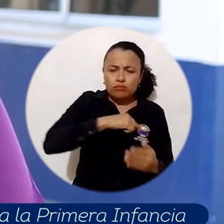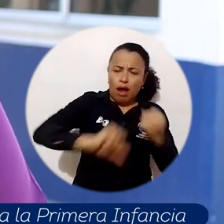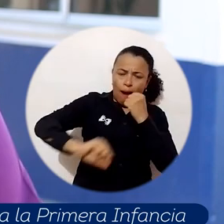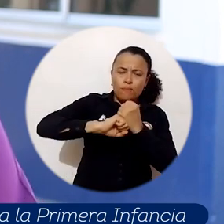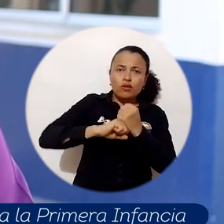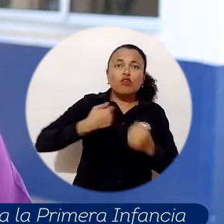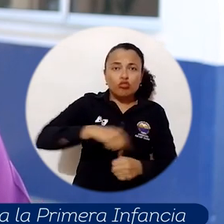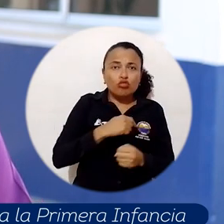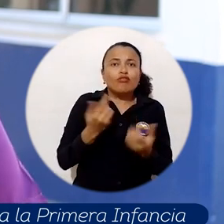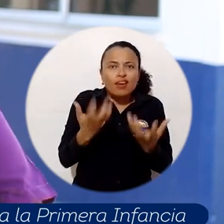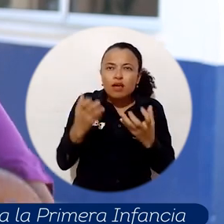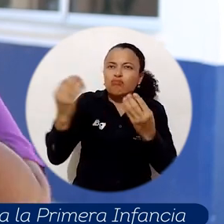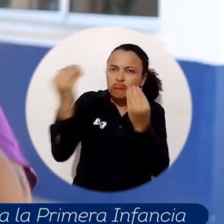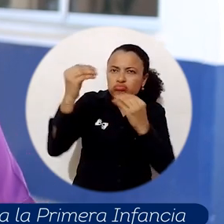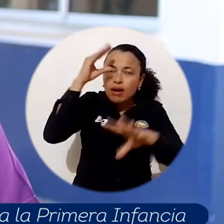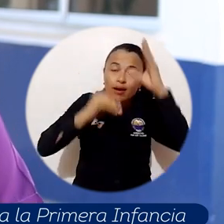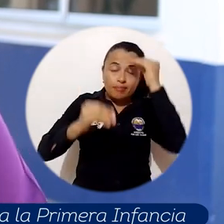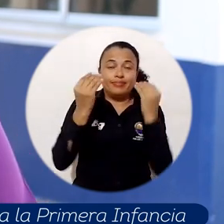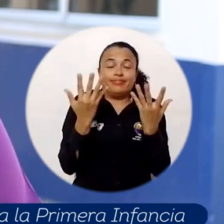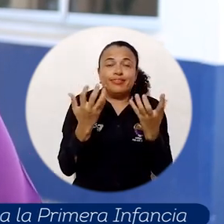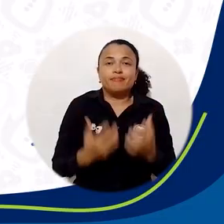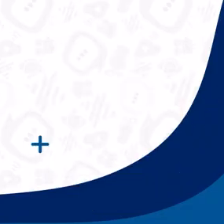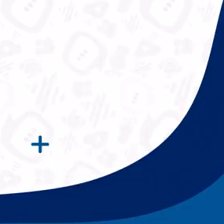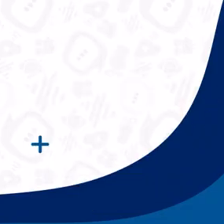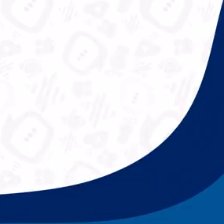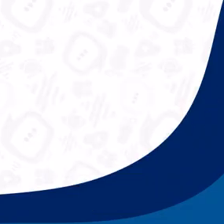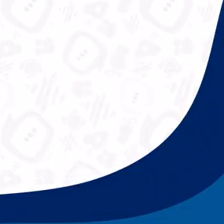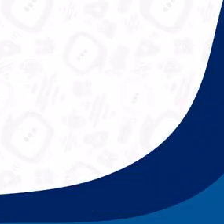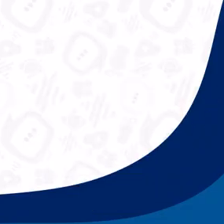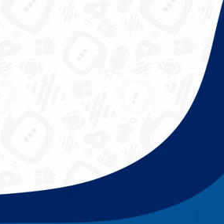por tenernos en cuenta, porque queremos seguir capacitándonos.